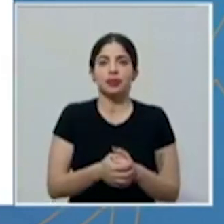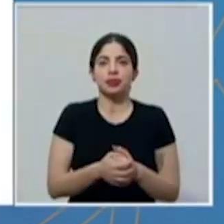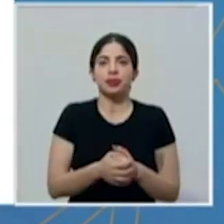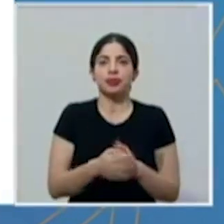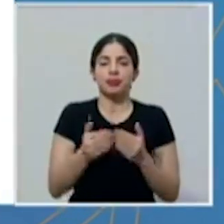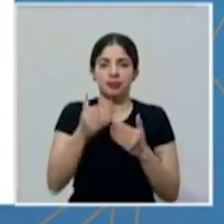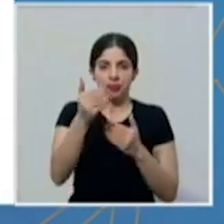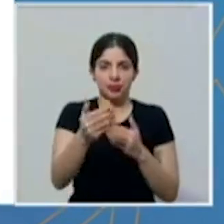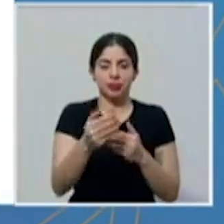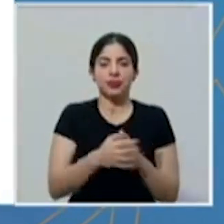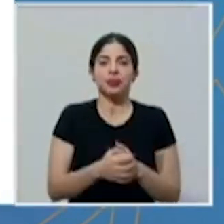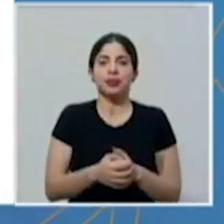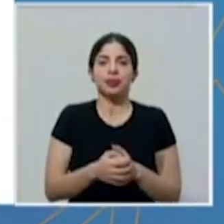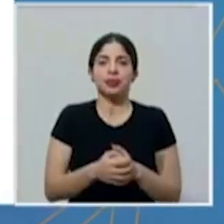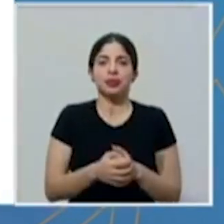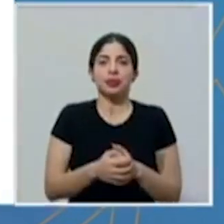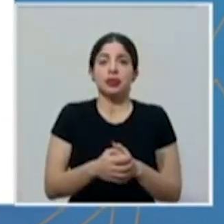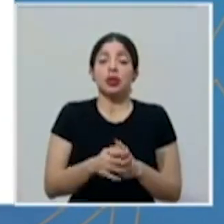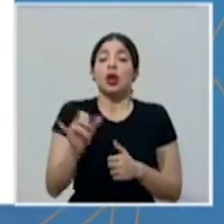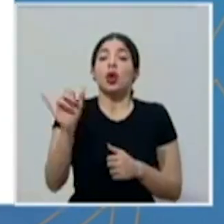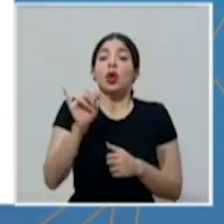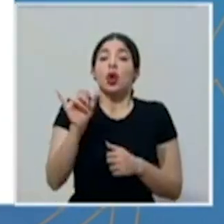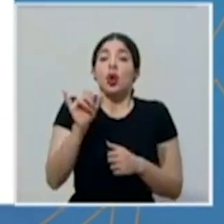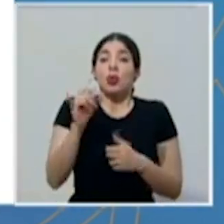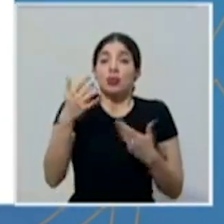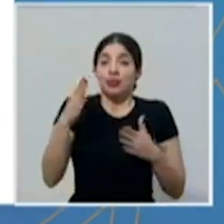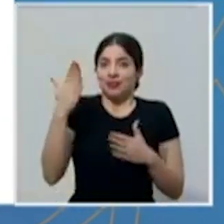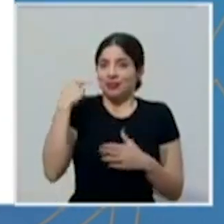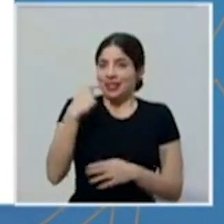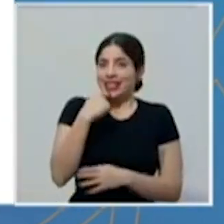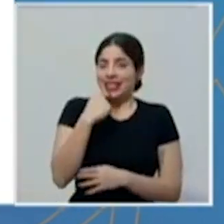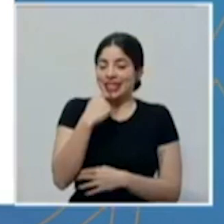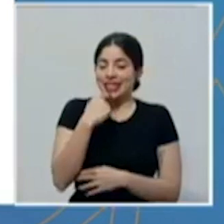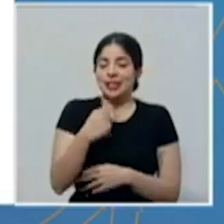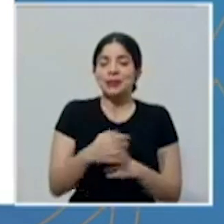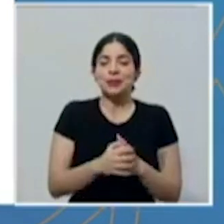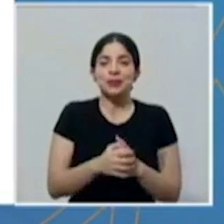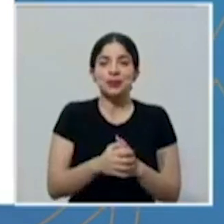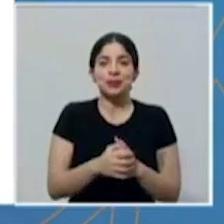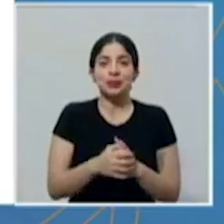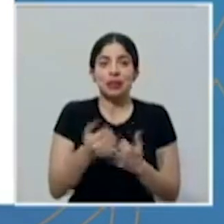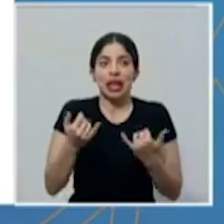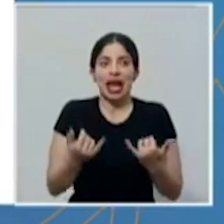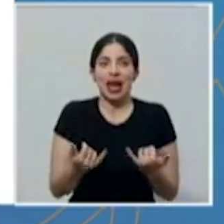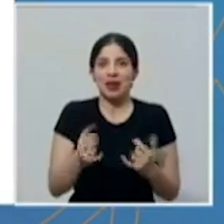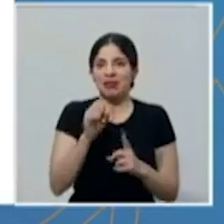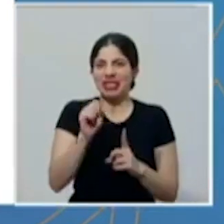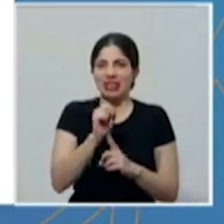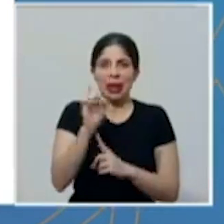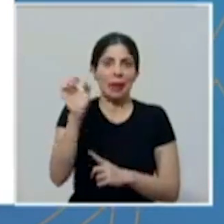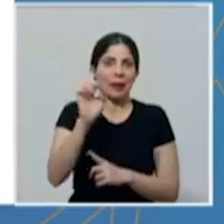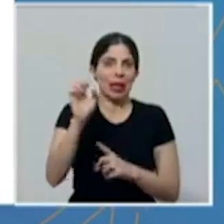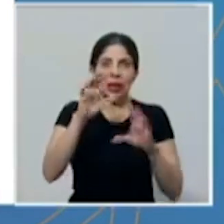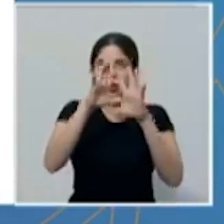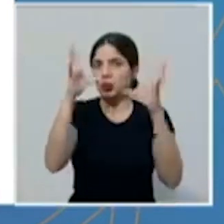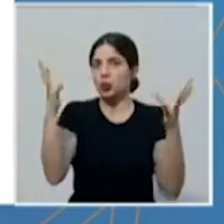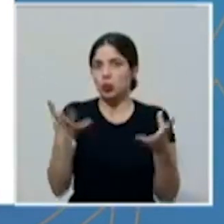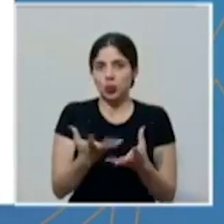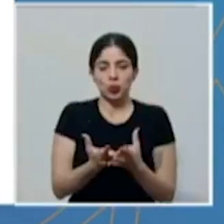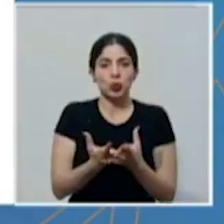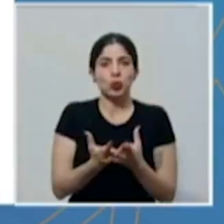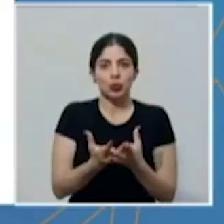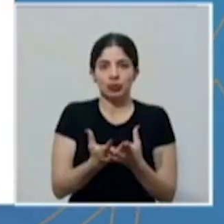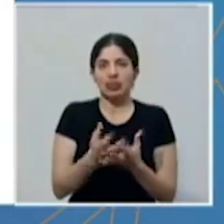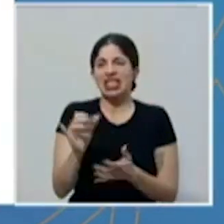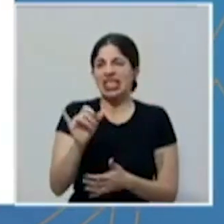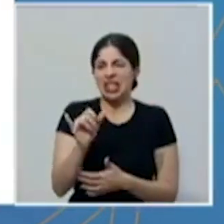Pasamos, la siguiente. Presidente, como bien se ha dicho, pues vivimos una emergencia que es global, con